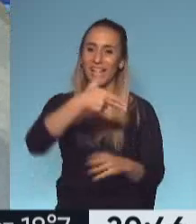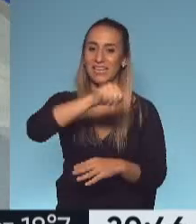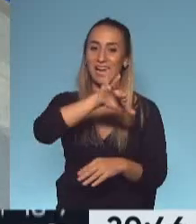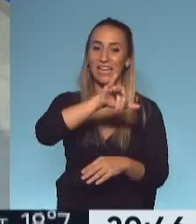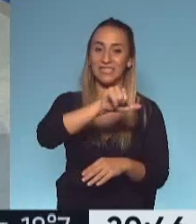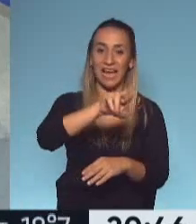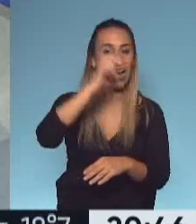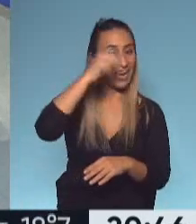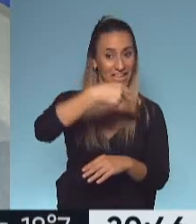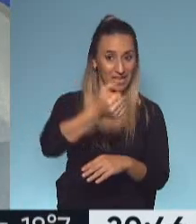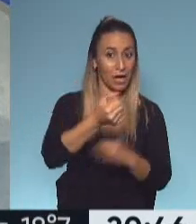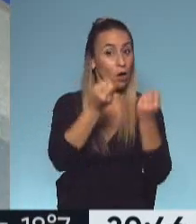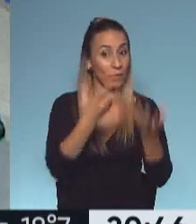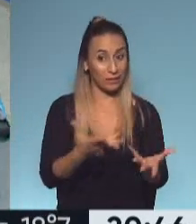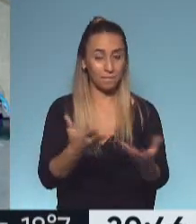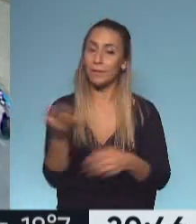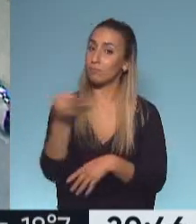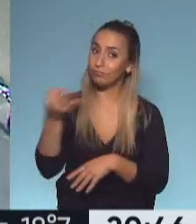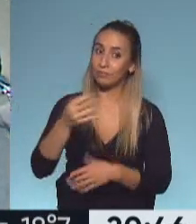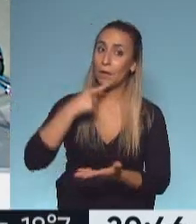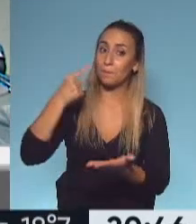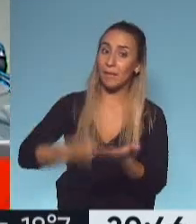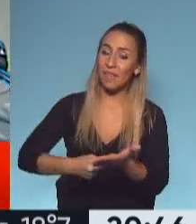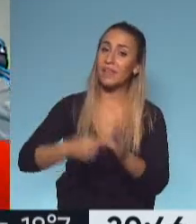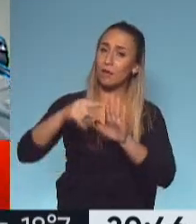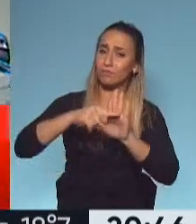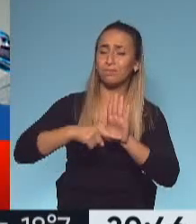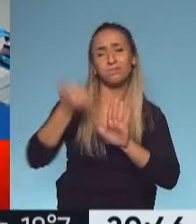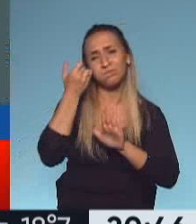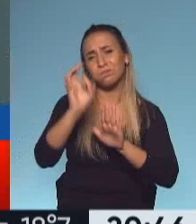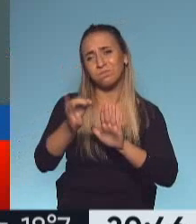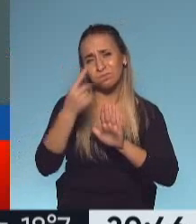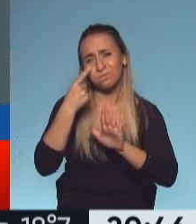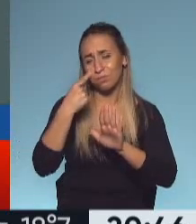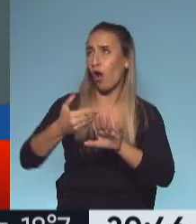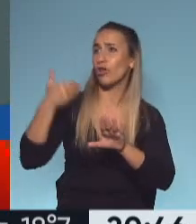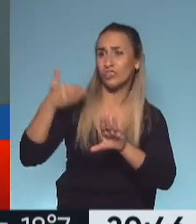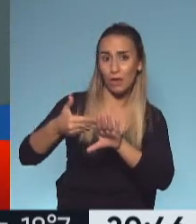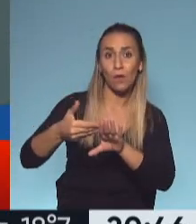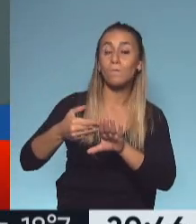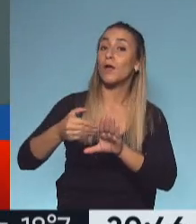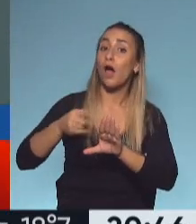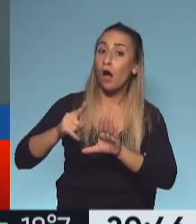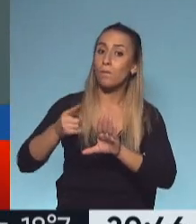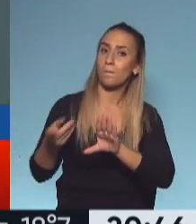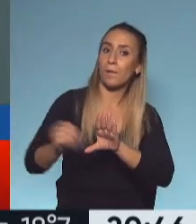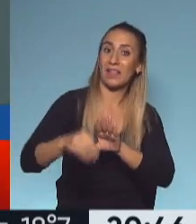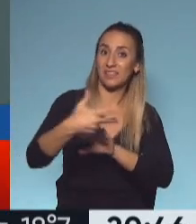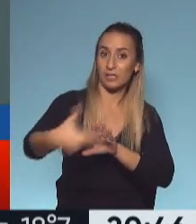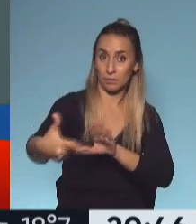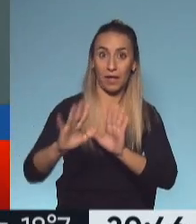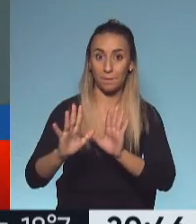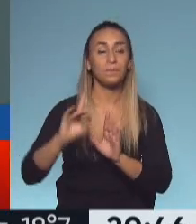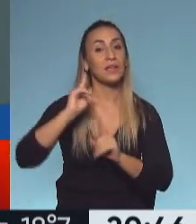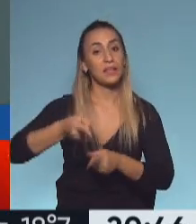Buenas noches. Bueno, bien vos lo decías, ¿no? Extensión de medidas que ya conocemos, de restricciones que ya conocemos y también extensión de medidas